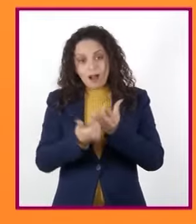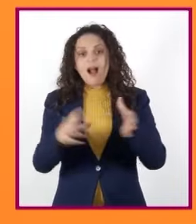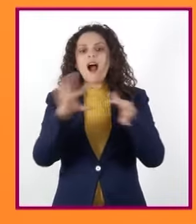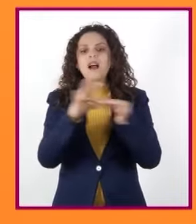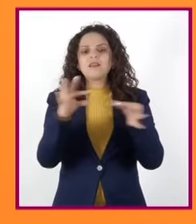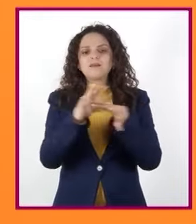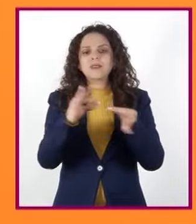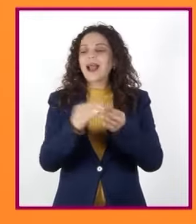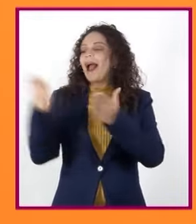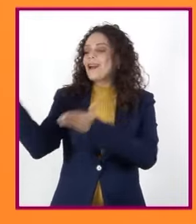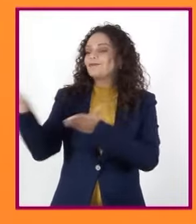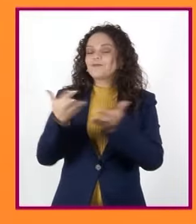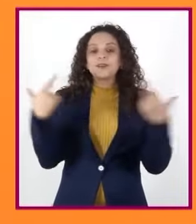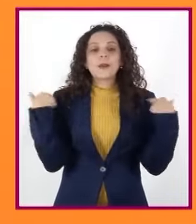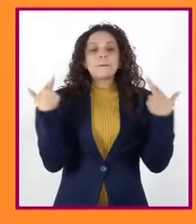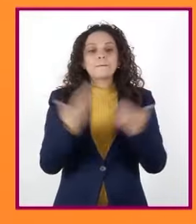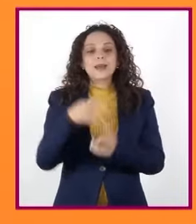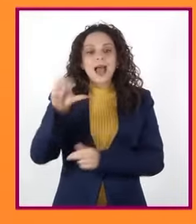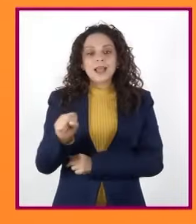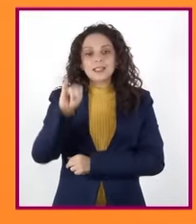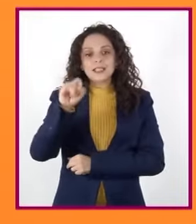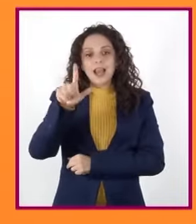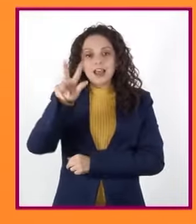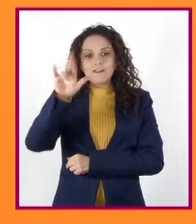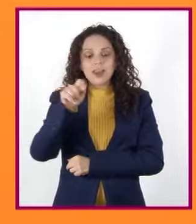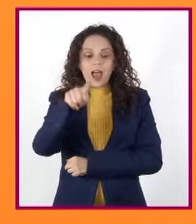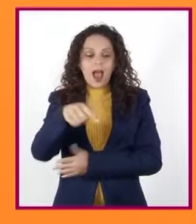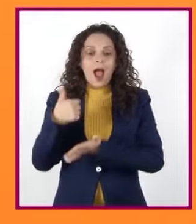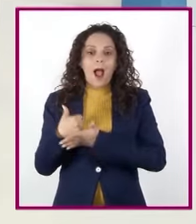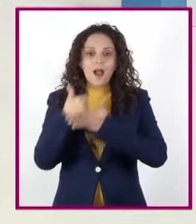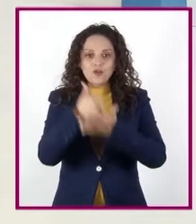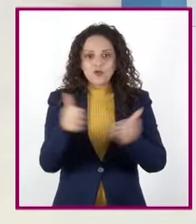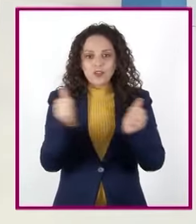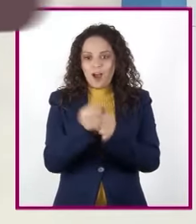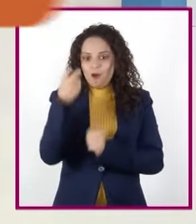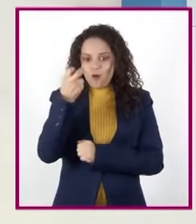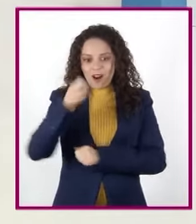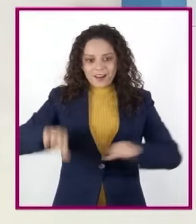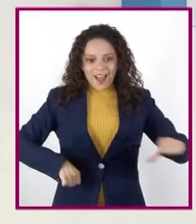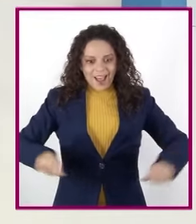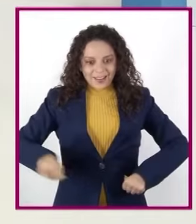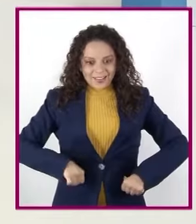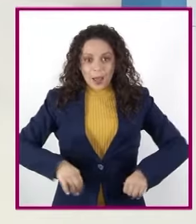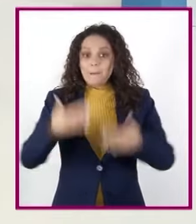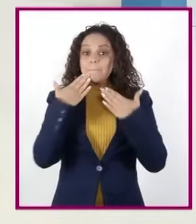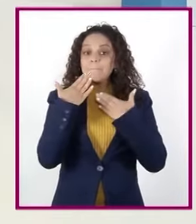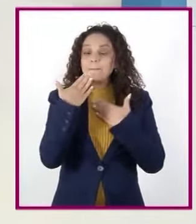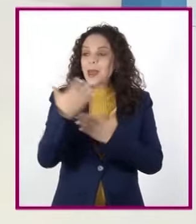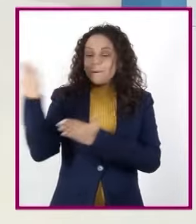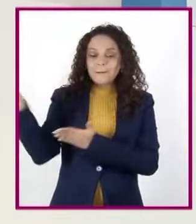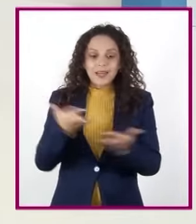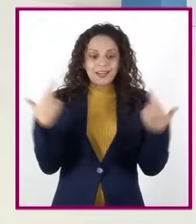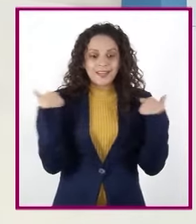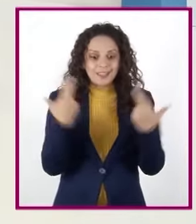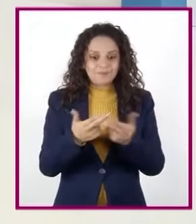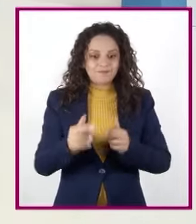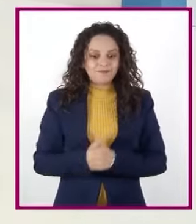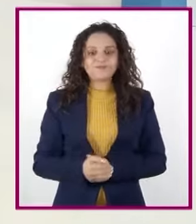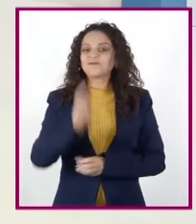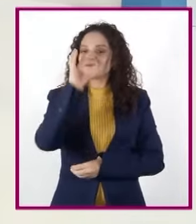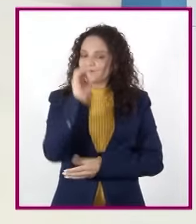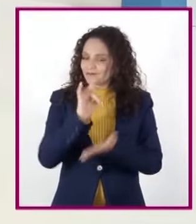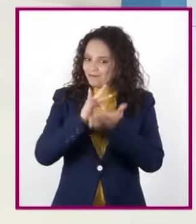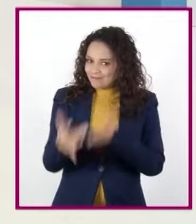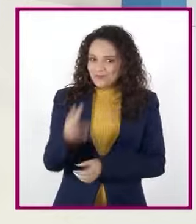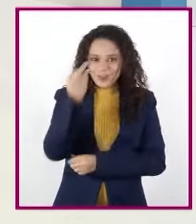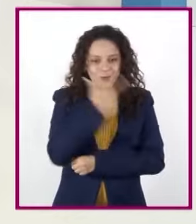Silvia González Gómez, quien nos apoyará en esta actividad. Bienvenida, profesora. Muchas gracias. Encantada